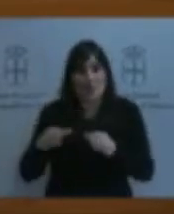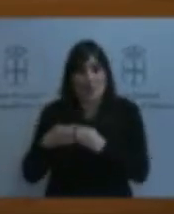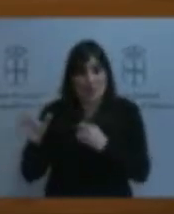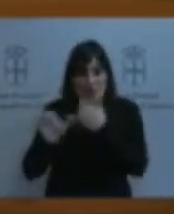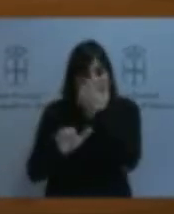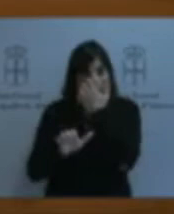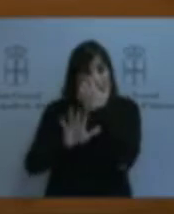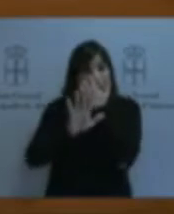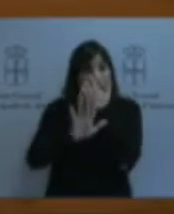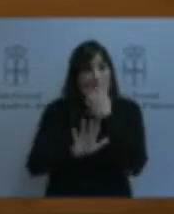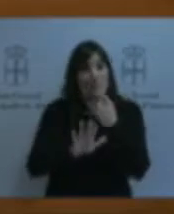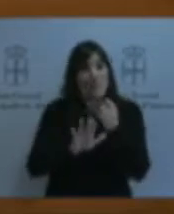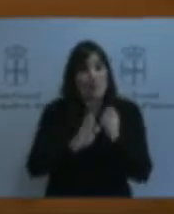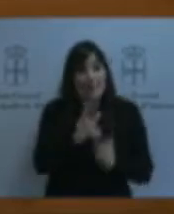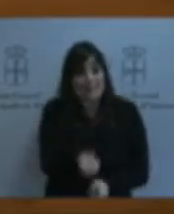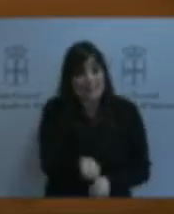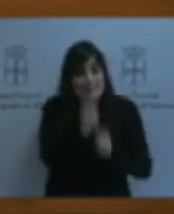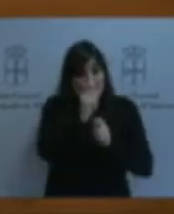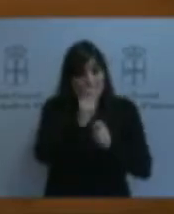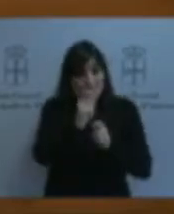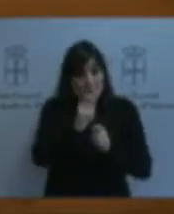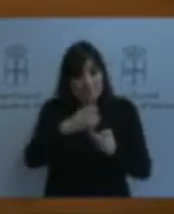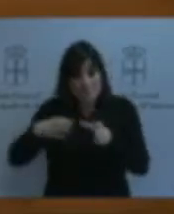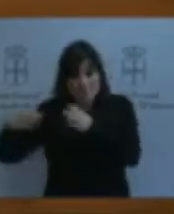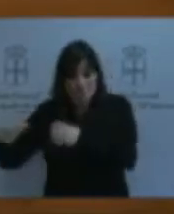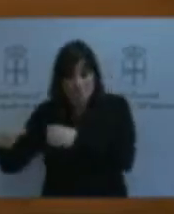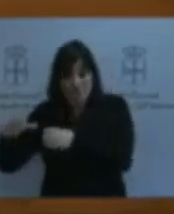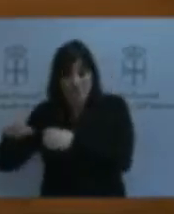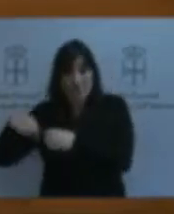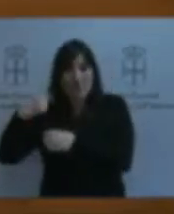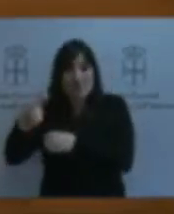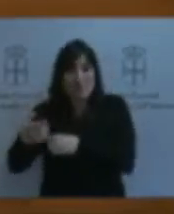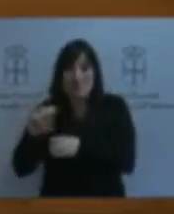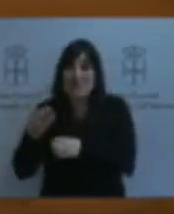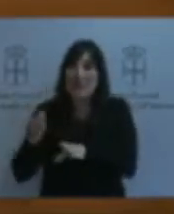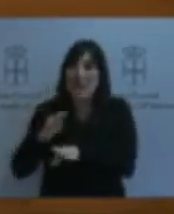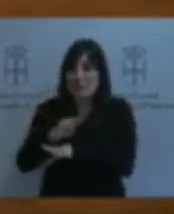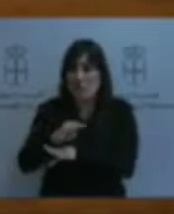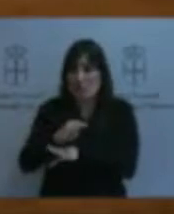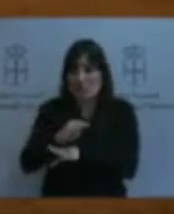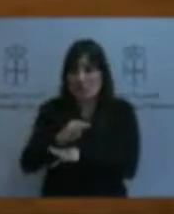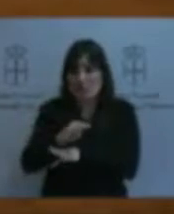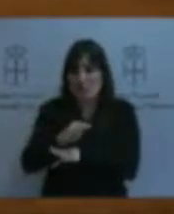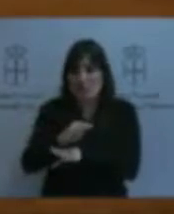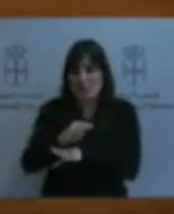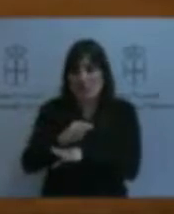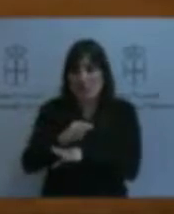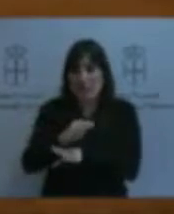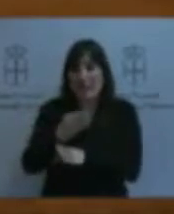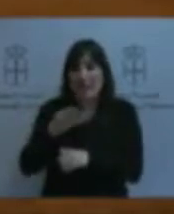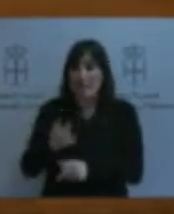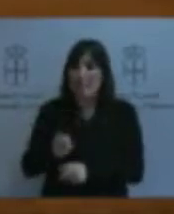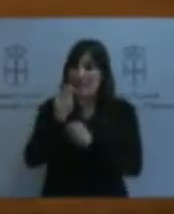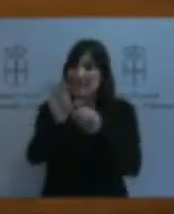y las ayudas a las inversiones necesarias que haga de la pesca selectiva un objetivo deben de redactarse